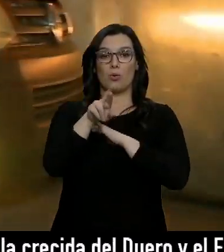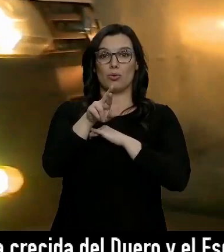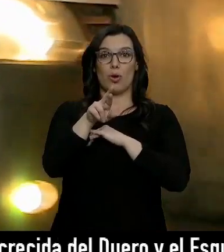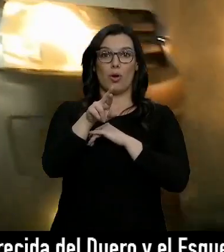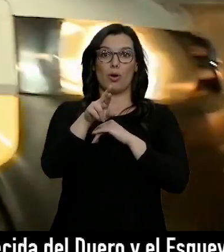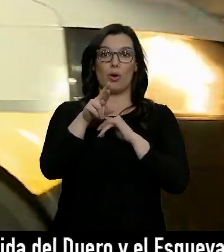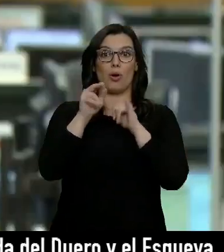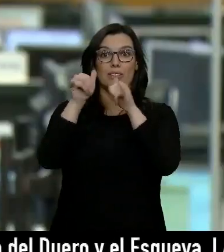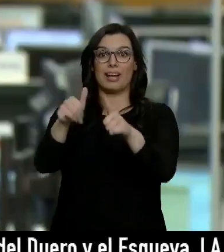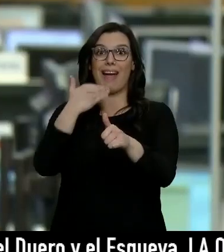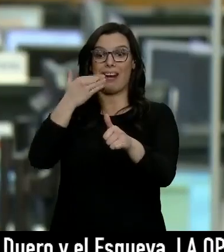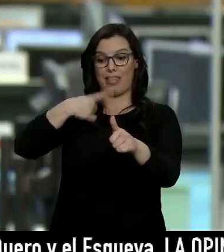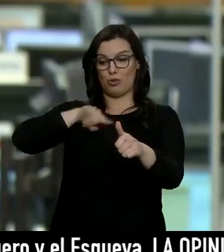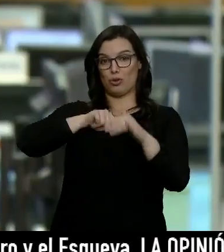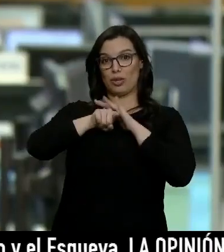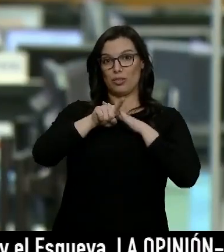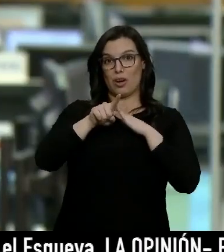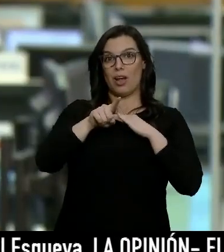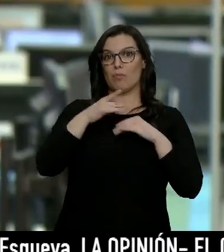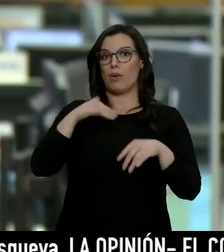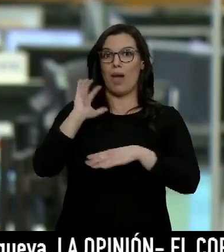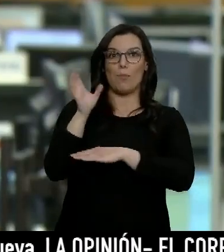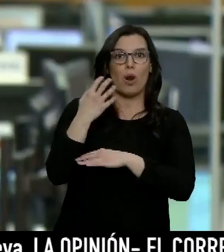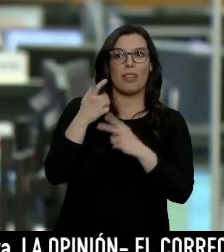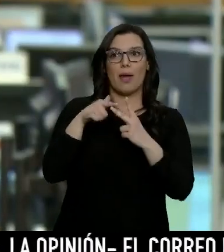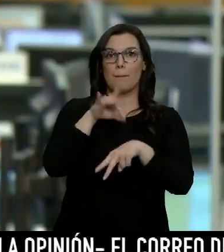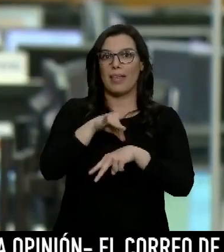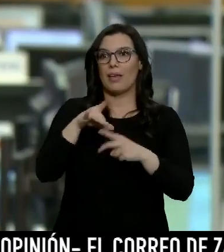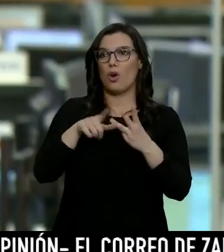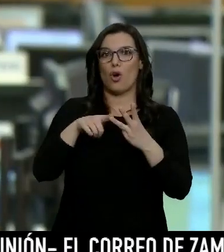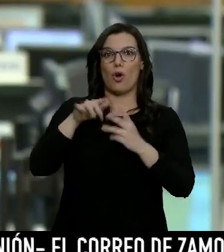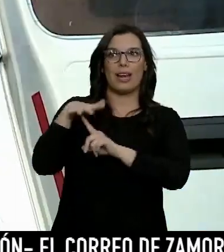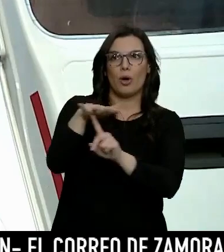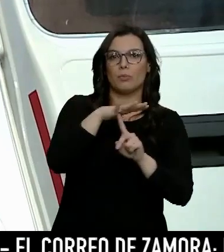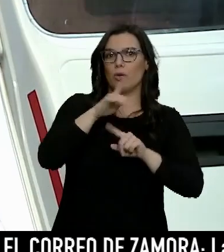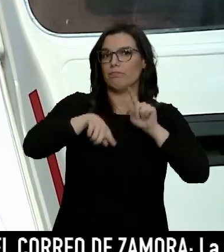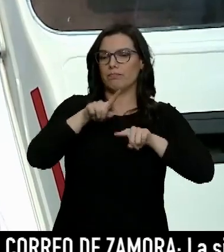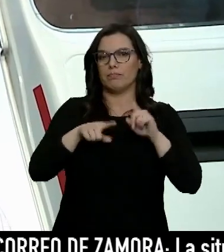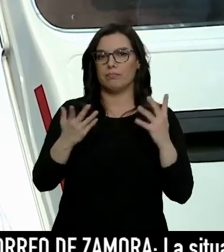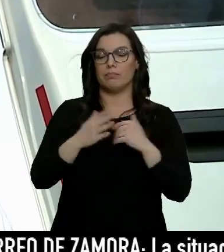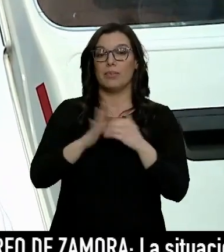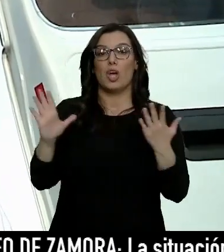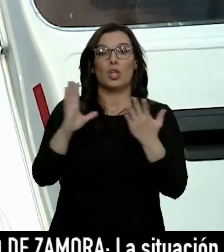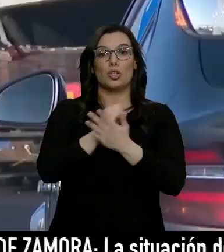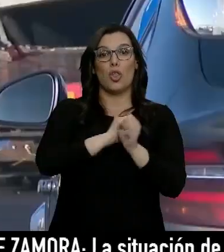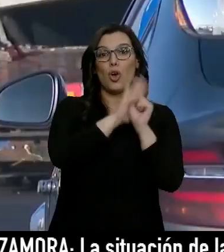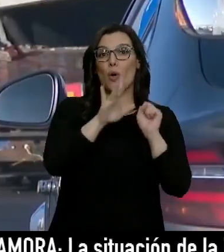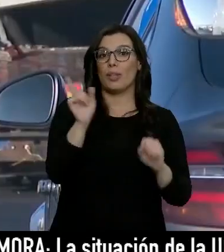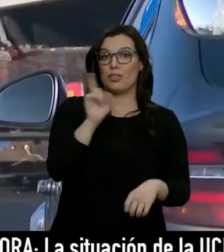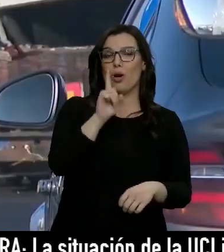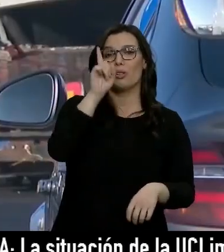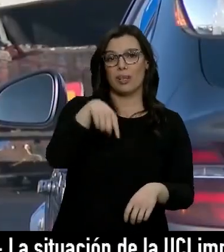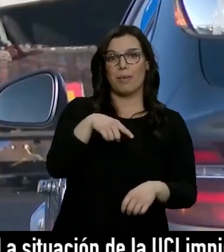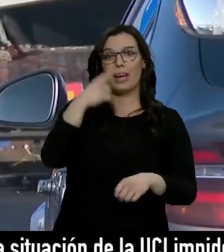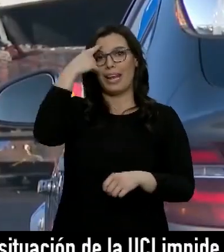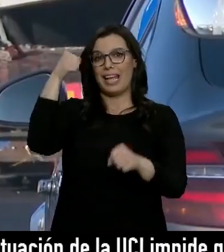gracias a nosotros. Ya sea una ambulancia, ya sea el médico, ya sea un helicóptero. Pero no todo es COVID. También hay